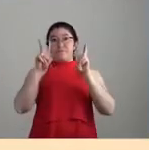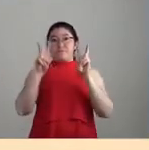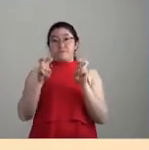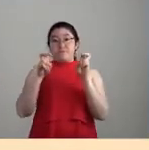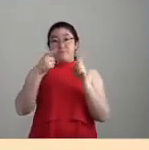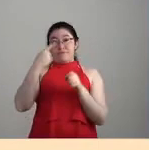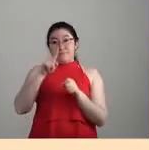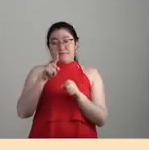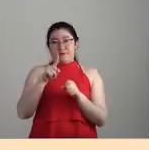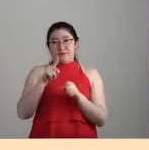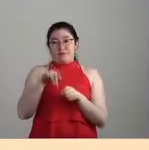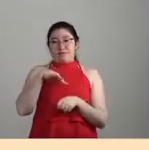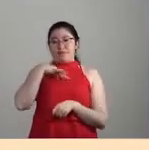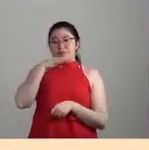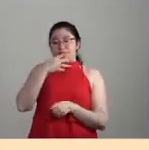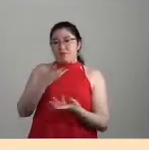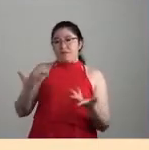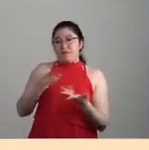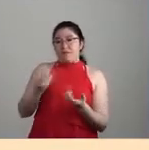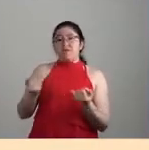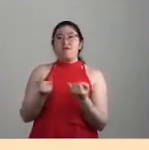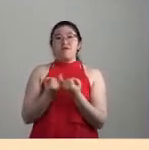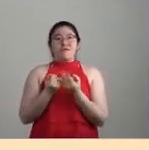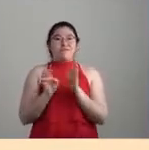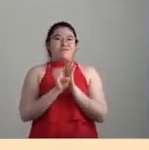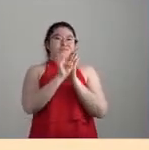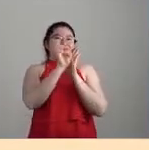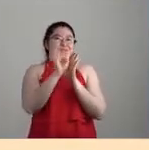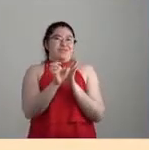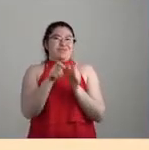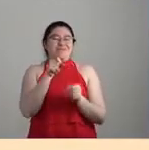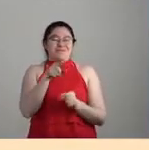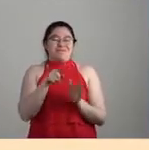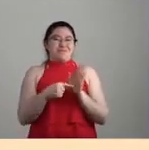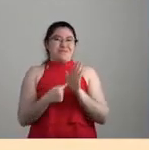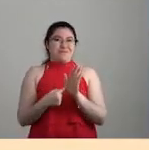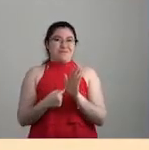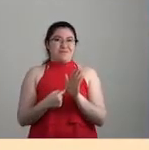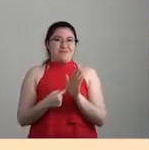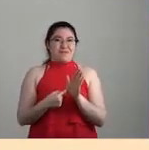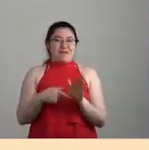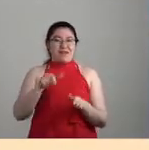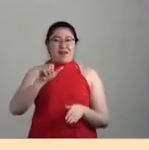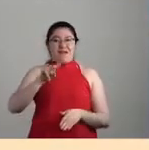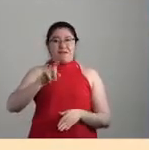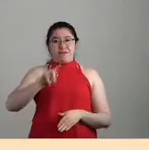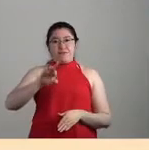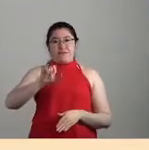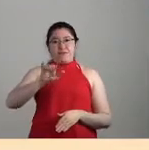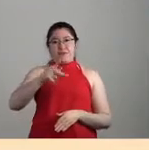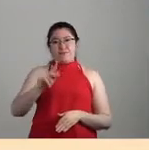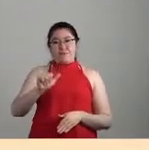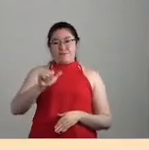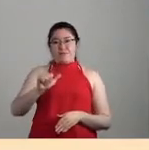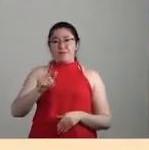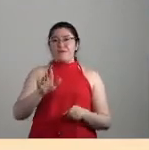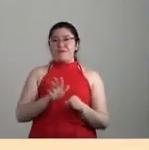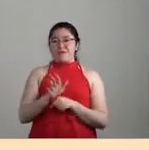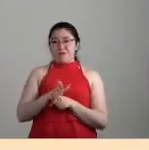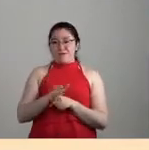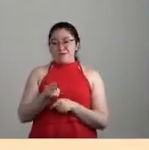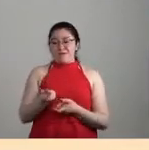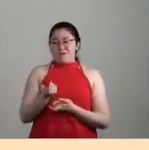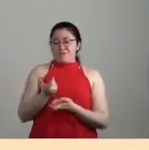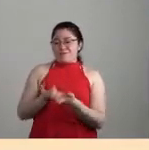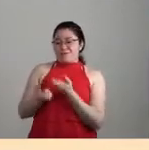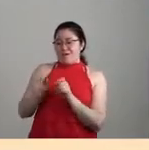generación de desechos, con la generación de, bueno, pues de lo que es el resultado un poco de la entropía humana, biológica, también capitalista, de la forma en que